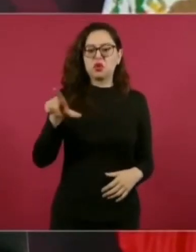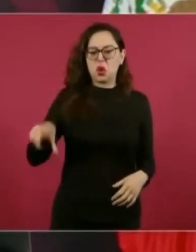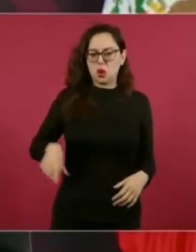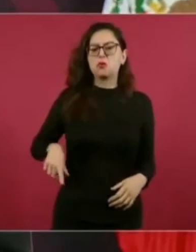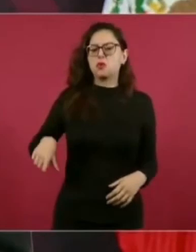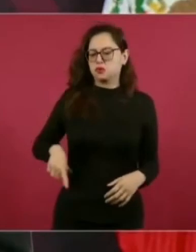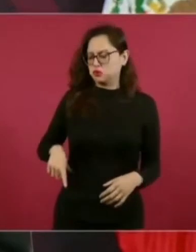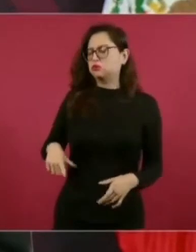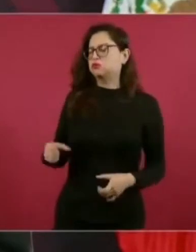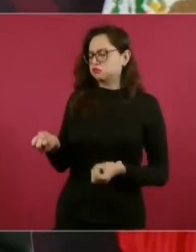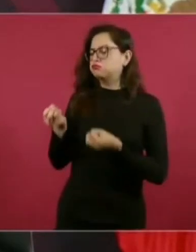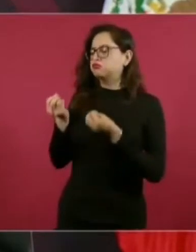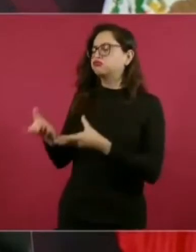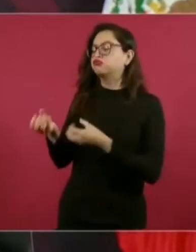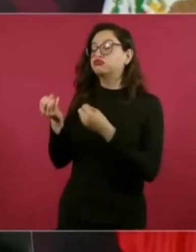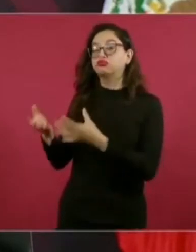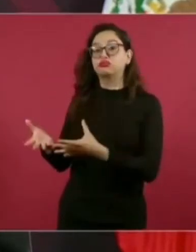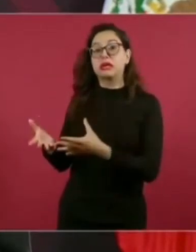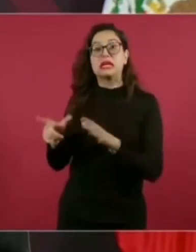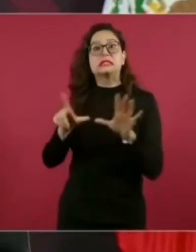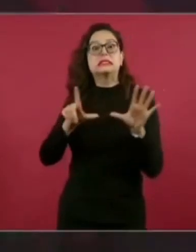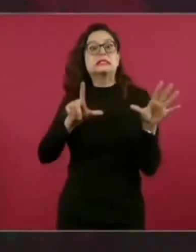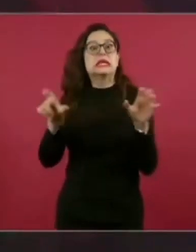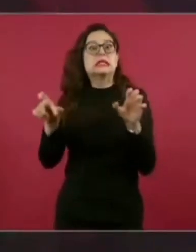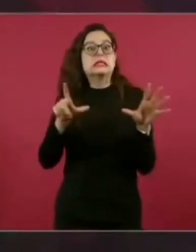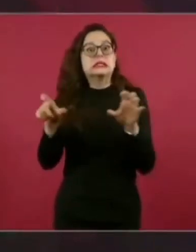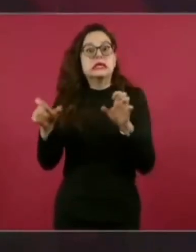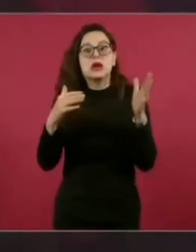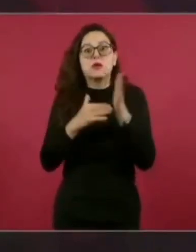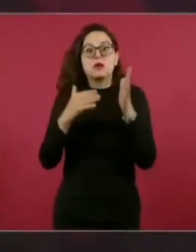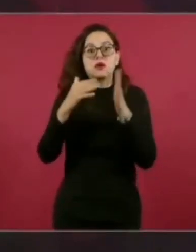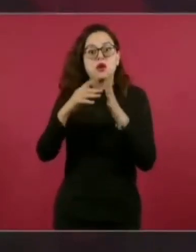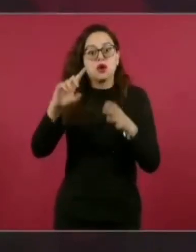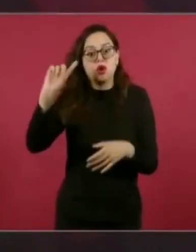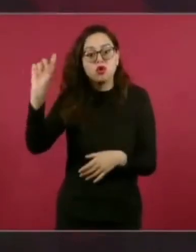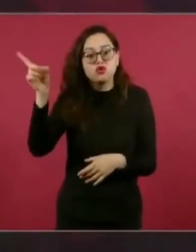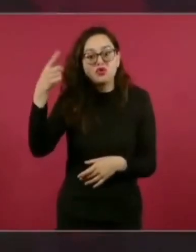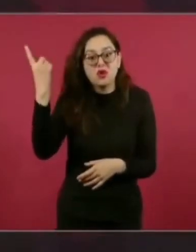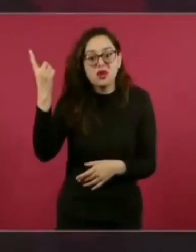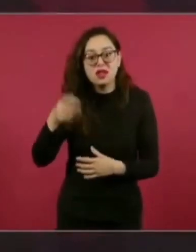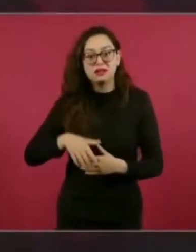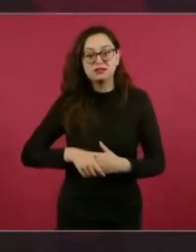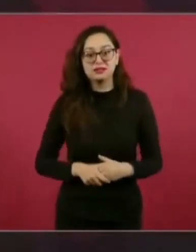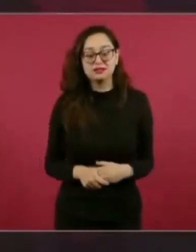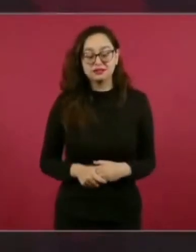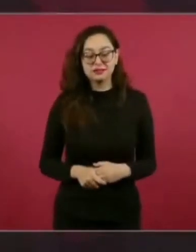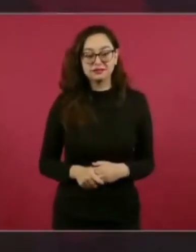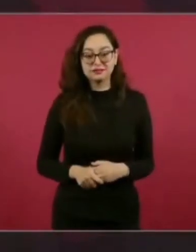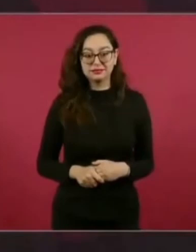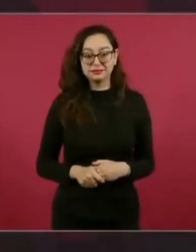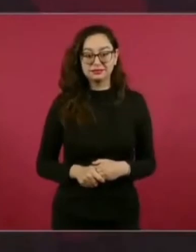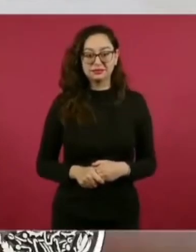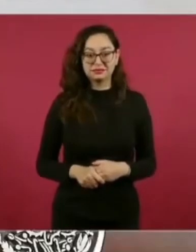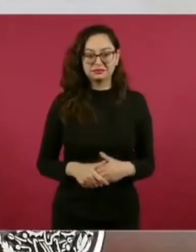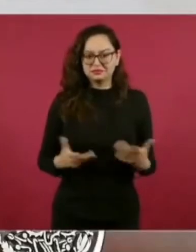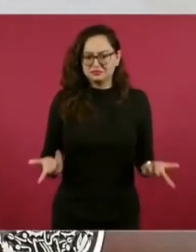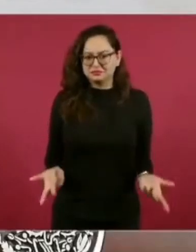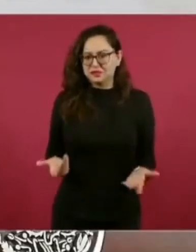700 millones de dólares sin